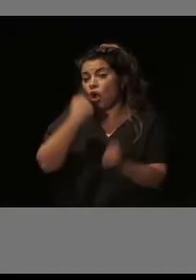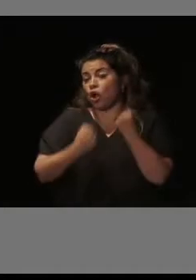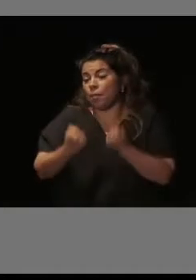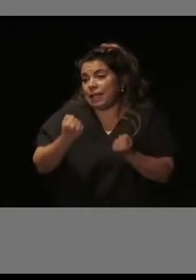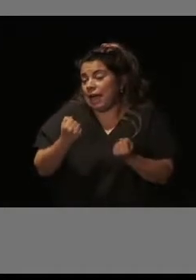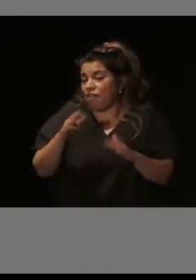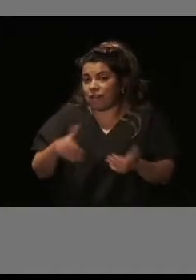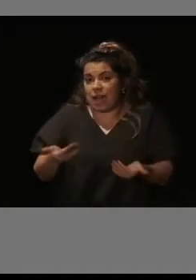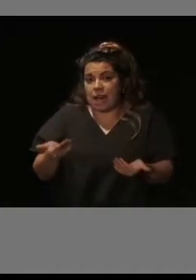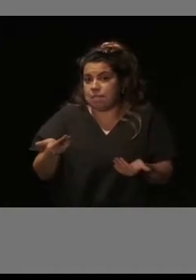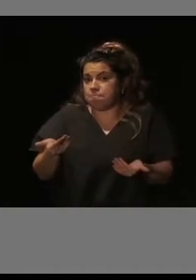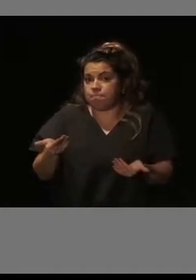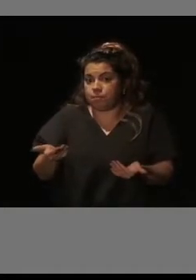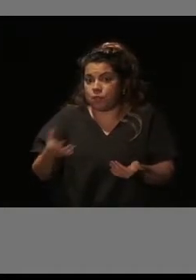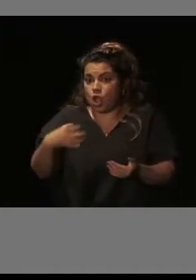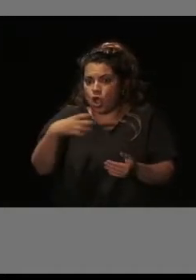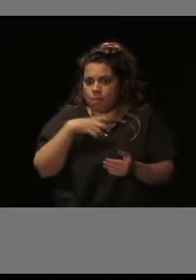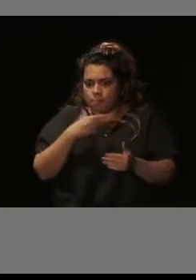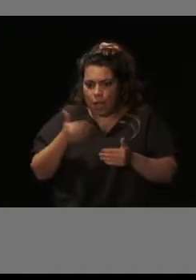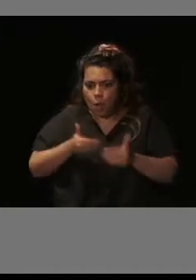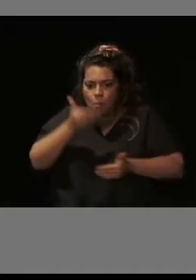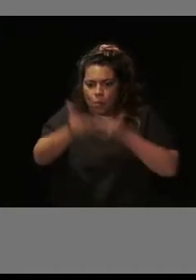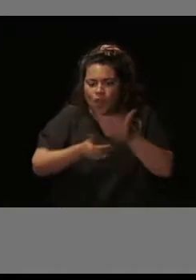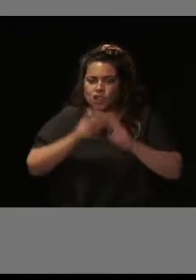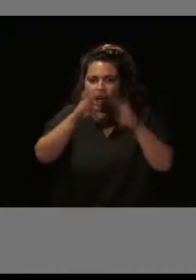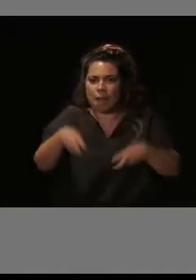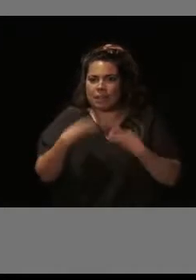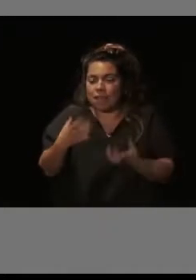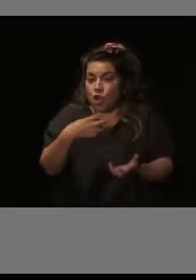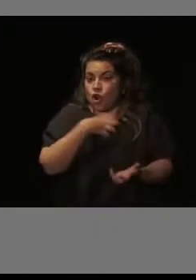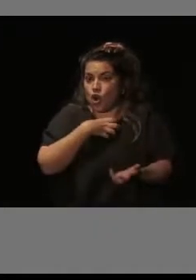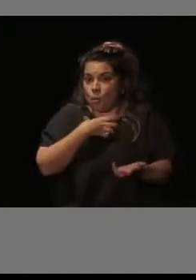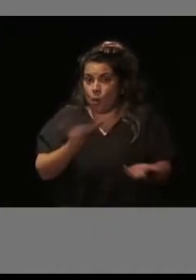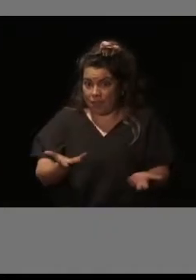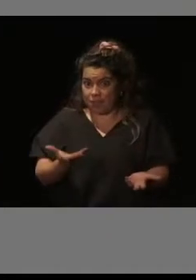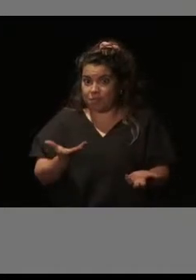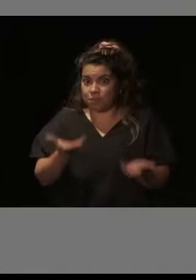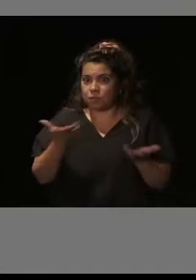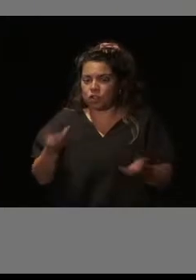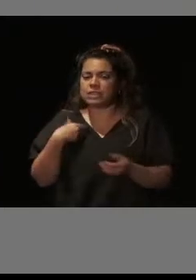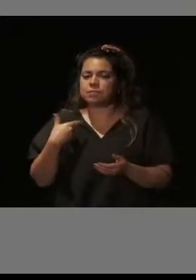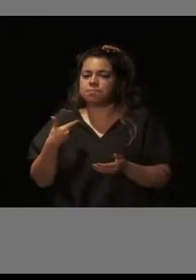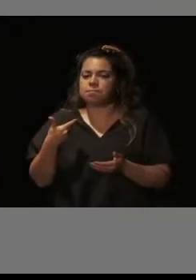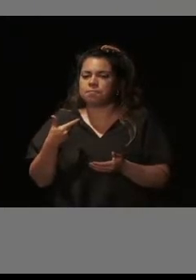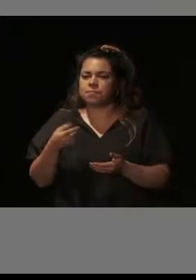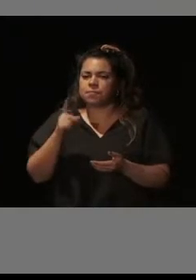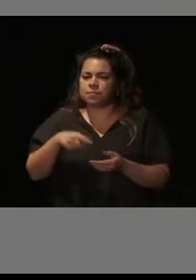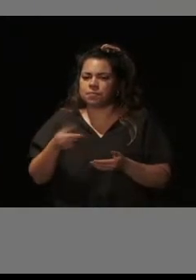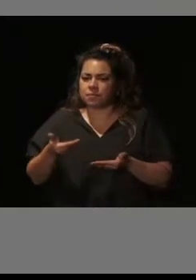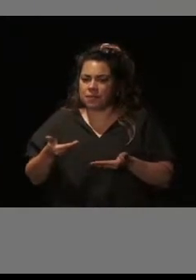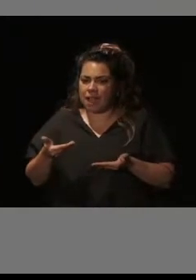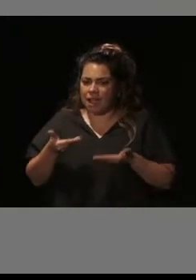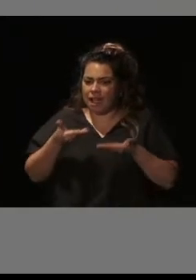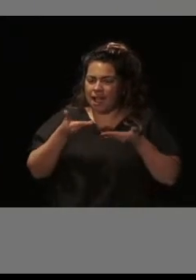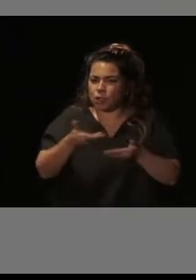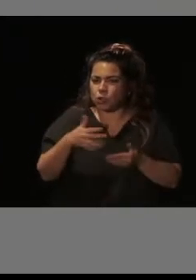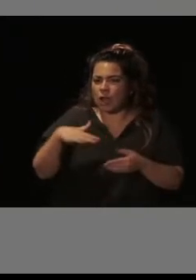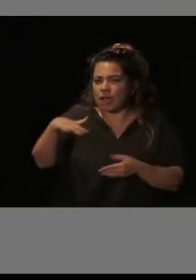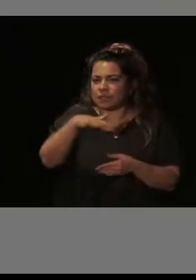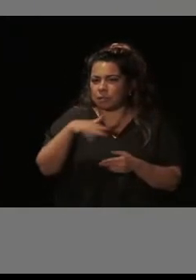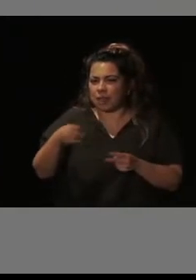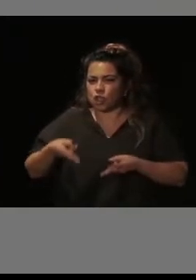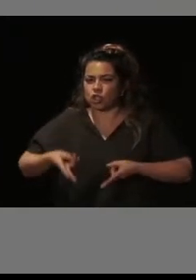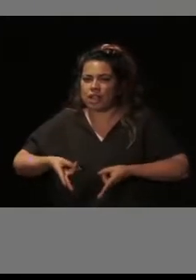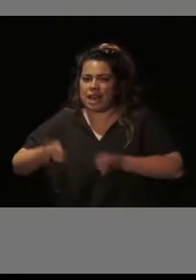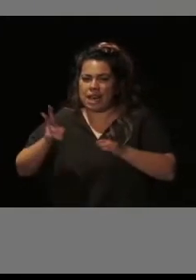arrancarían esos procesos de rehabilitación nunca. Y además se acompaña con una mejora de los espacios libres que rodean